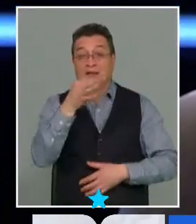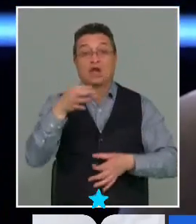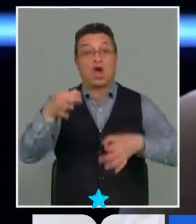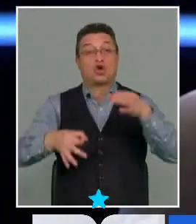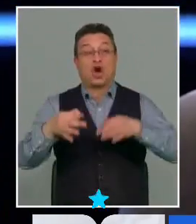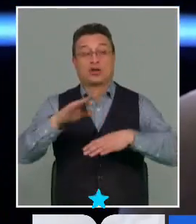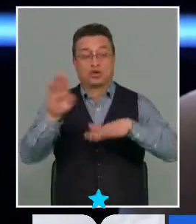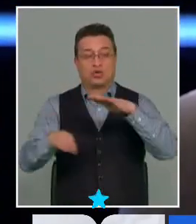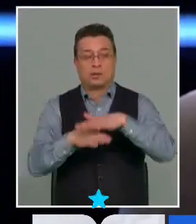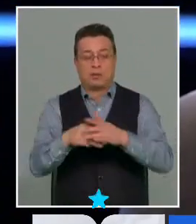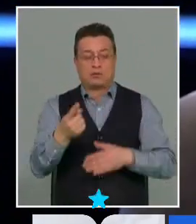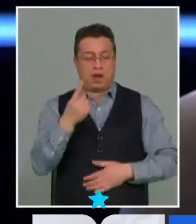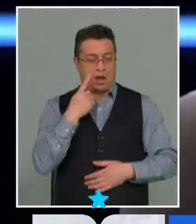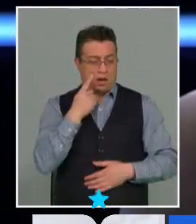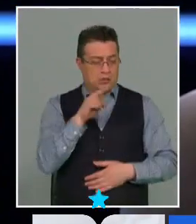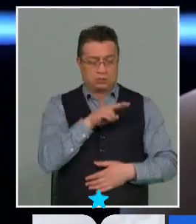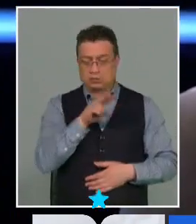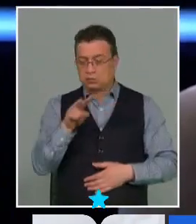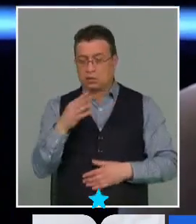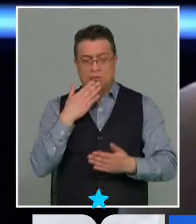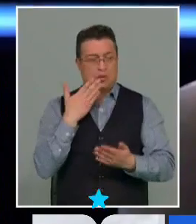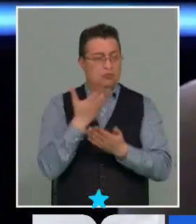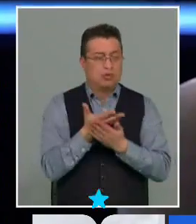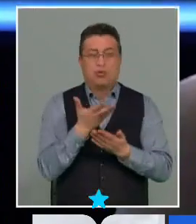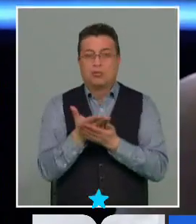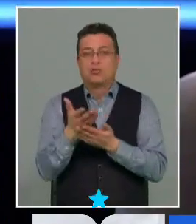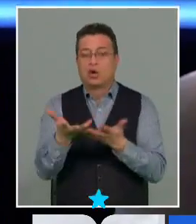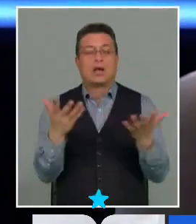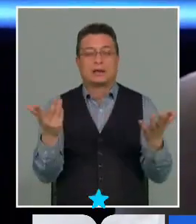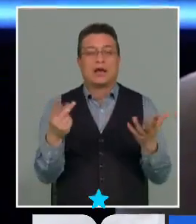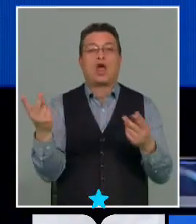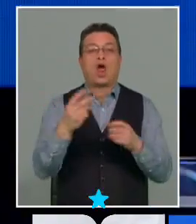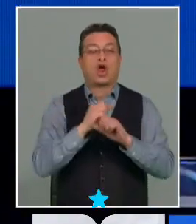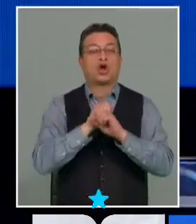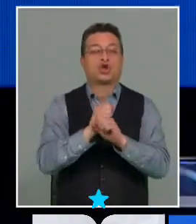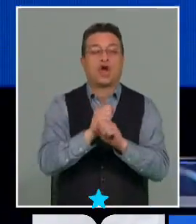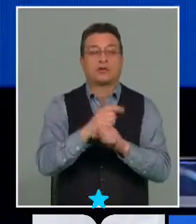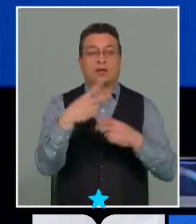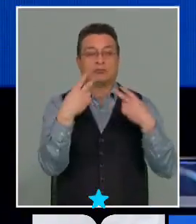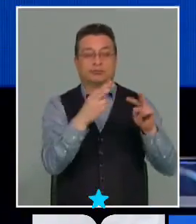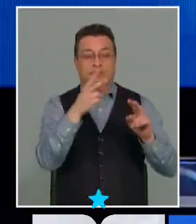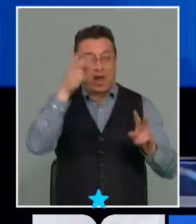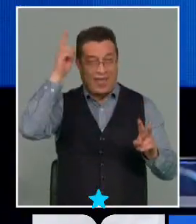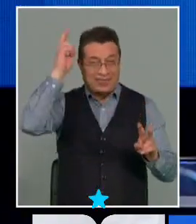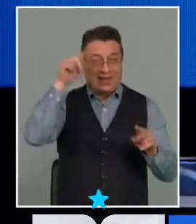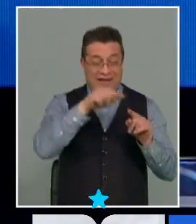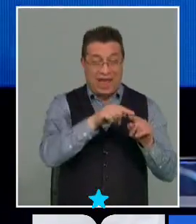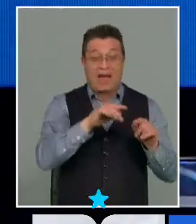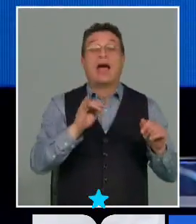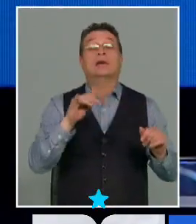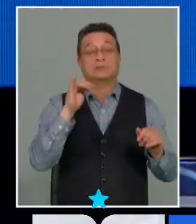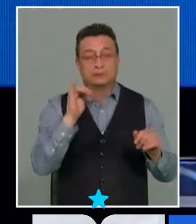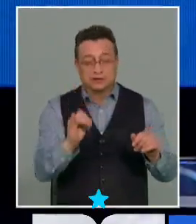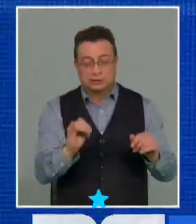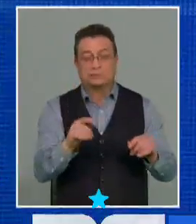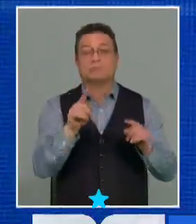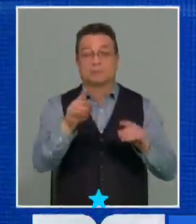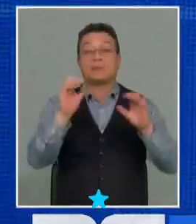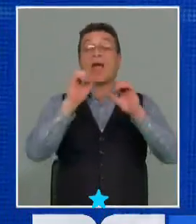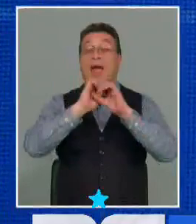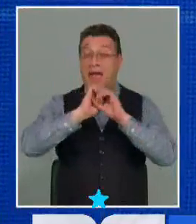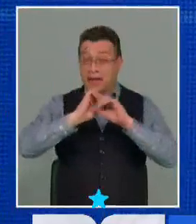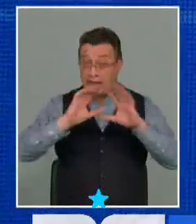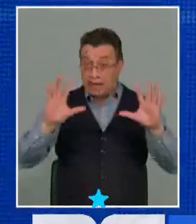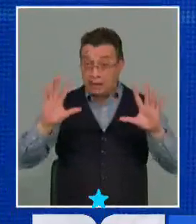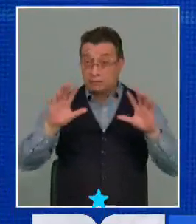Suprema conocerá y resolverá las impugnaciones deducidas en contra de las decisiones de jurisdicción indígena por ejemplo Tomás si aclarar